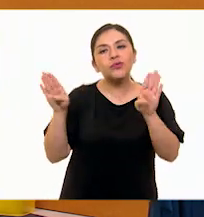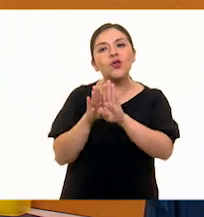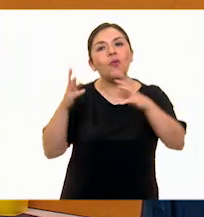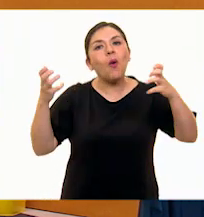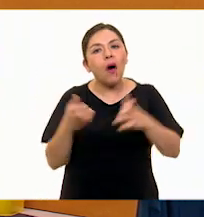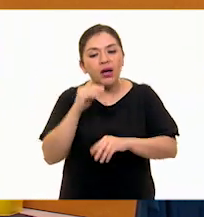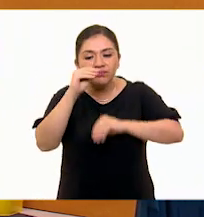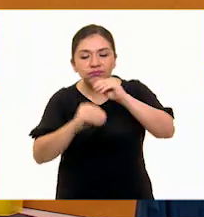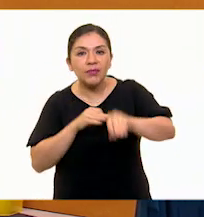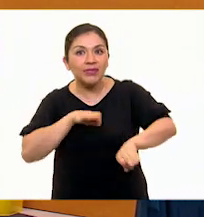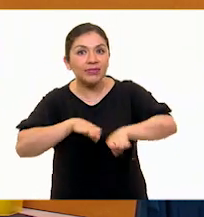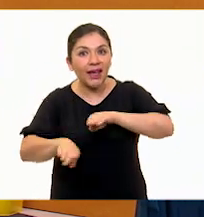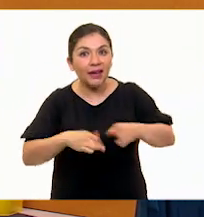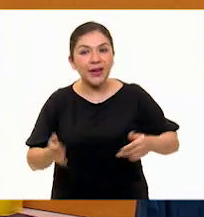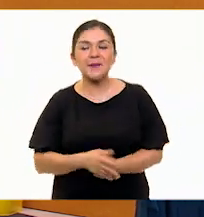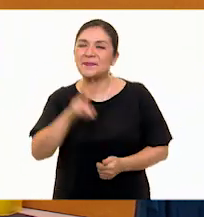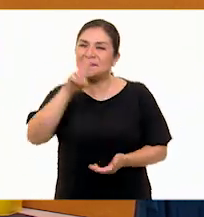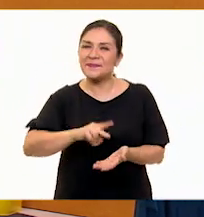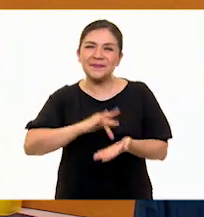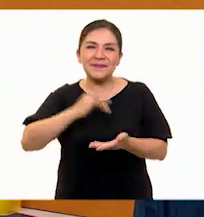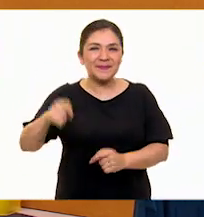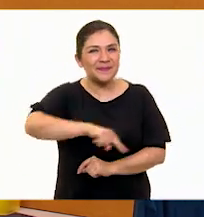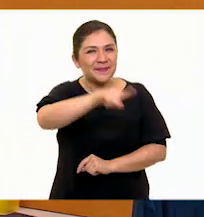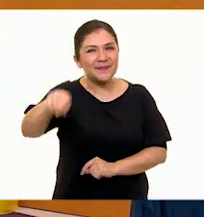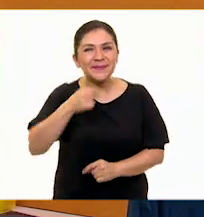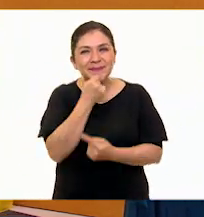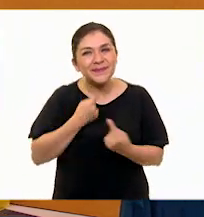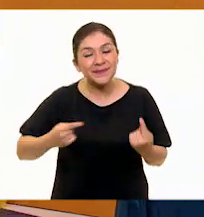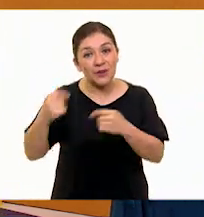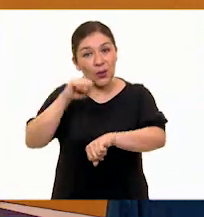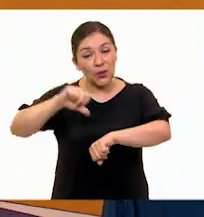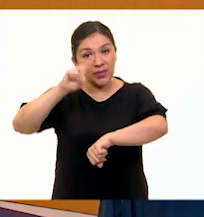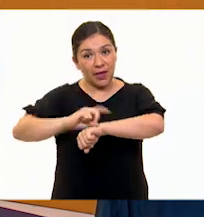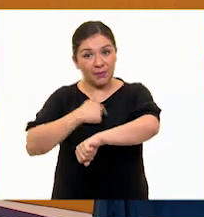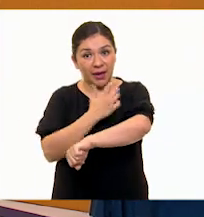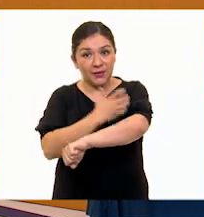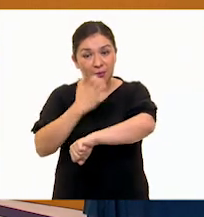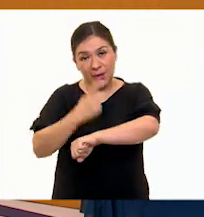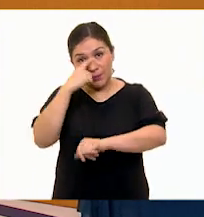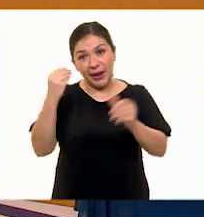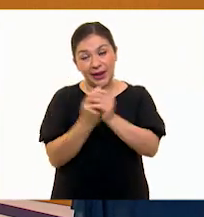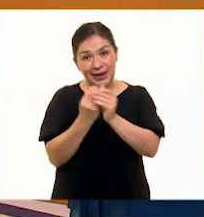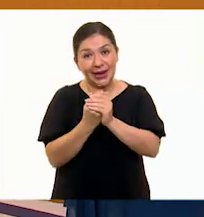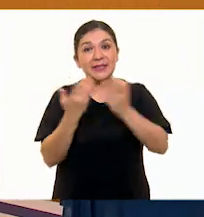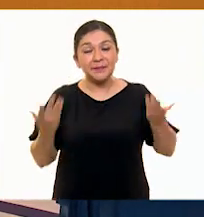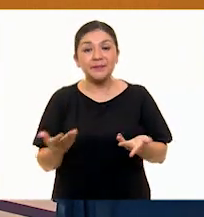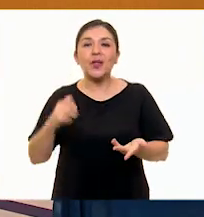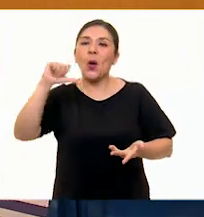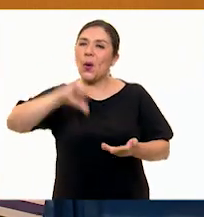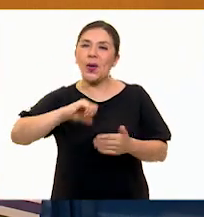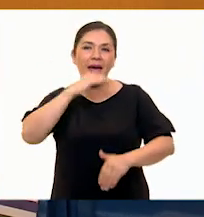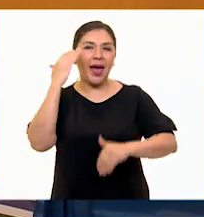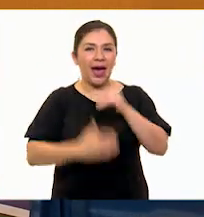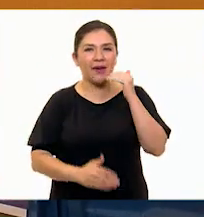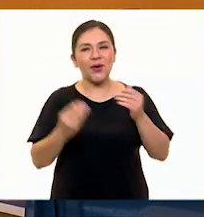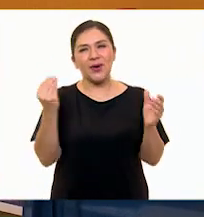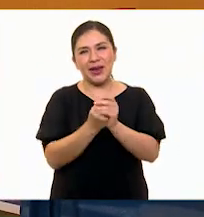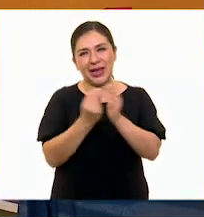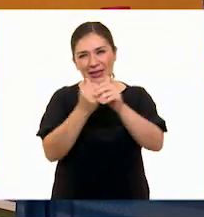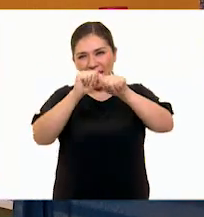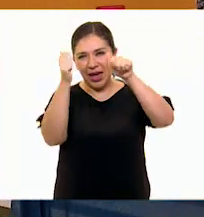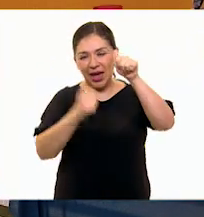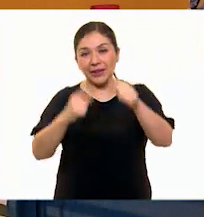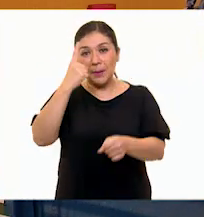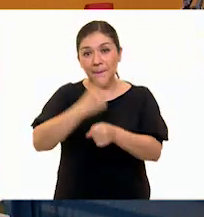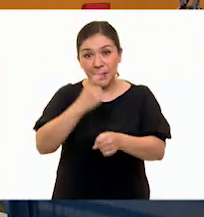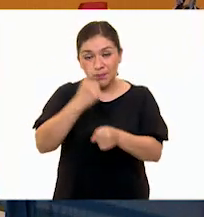las esculturas y bueno muchísimas gracias a ustedes también que nos acompañaron en nuestra clase del día de hoy. por hoy hemos terminado con la clase de artes del